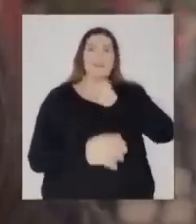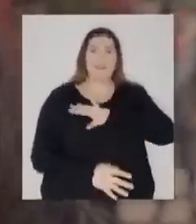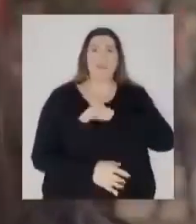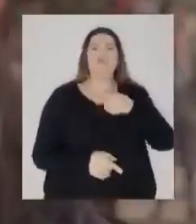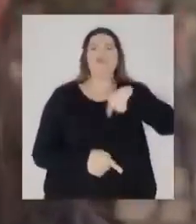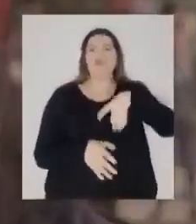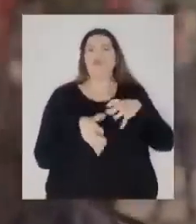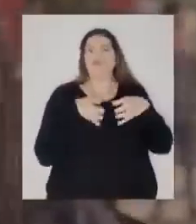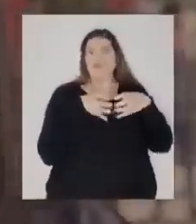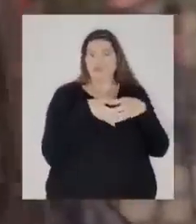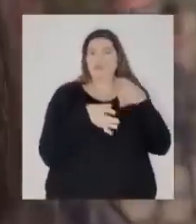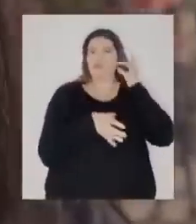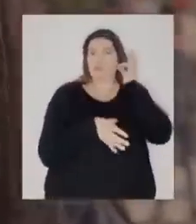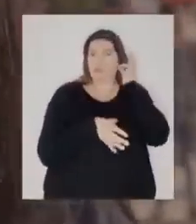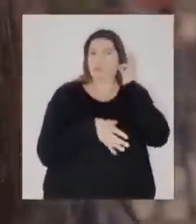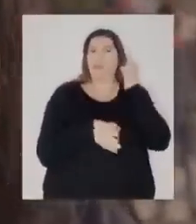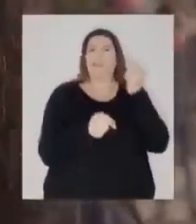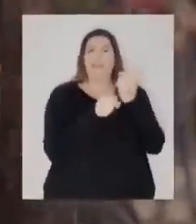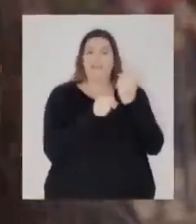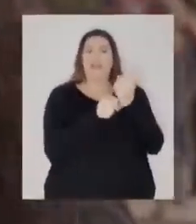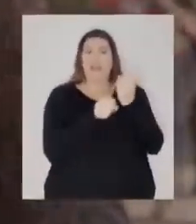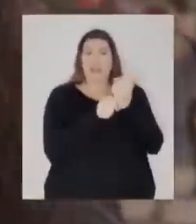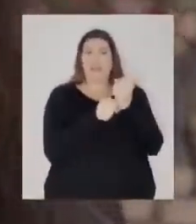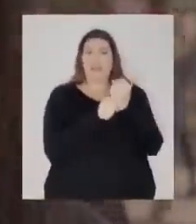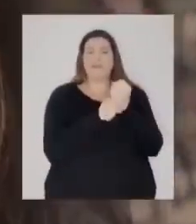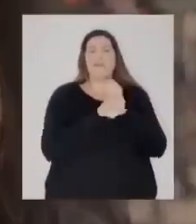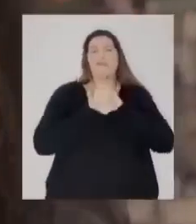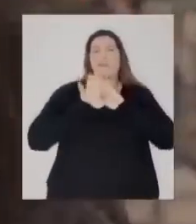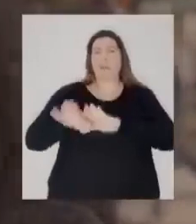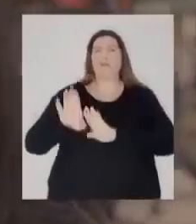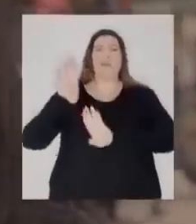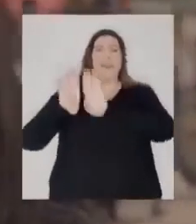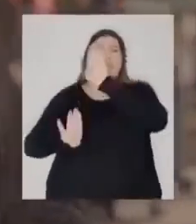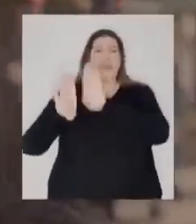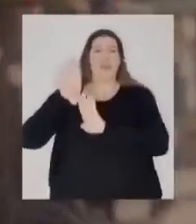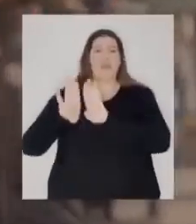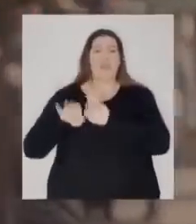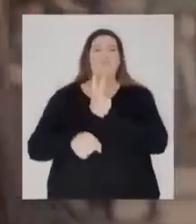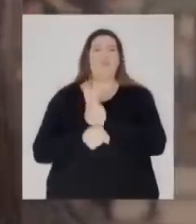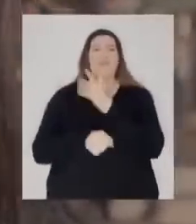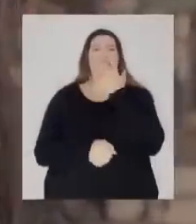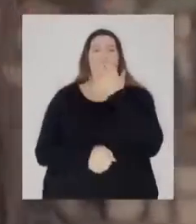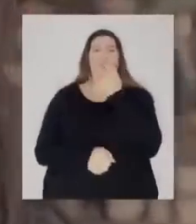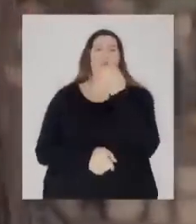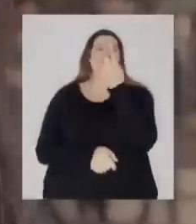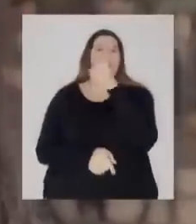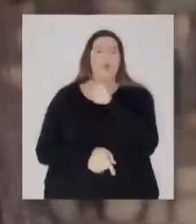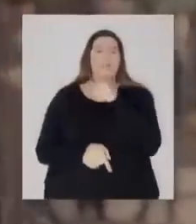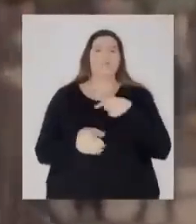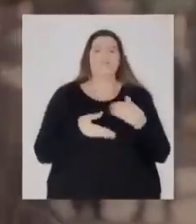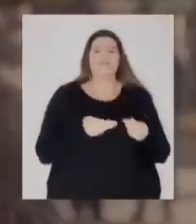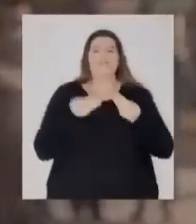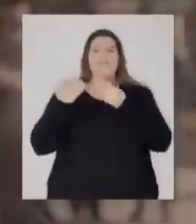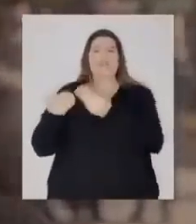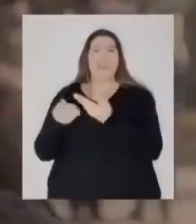como mujeres de clase trabajadora, apoyamos la candidatura del profe Eduardo Artés, ya que es el único que pone en la mesa nuestras demandas. Y además